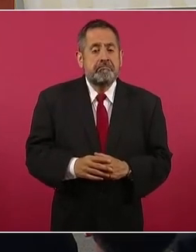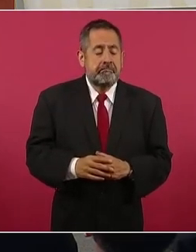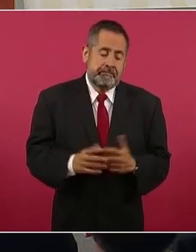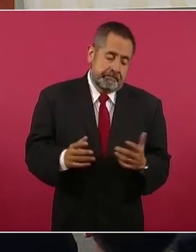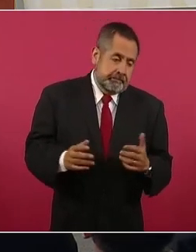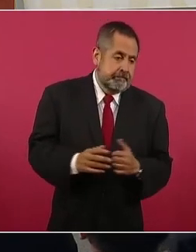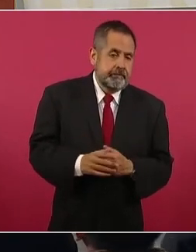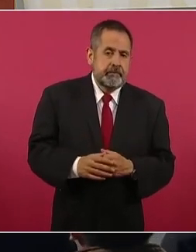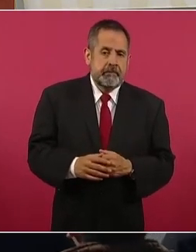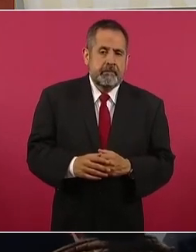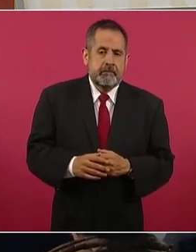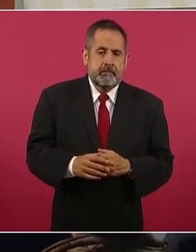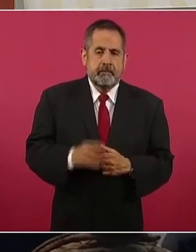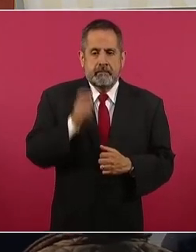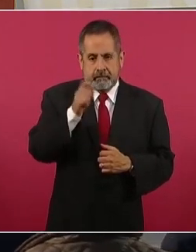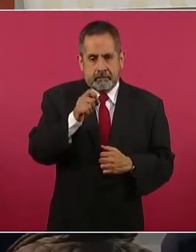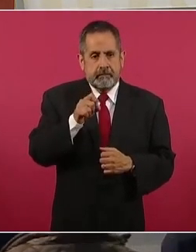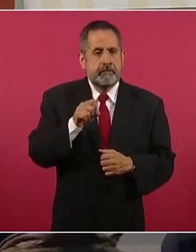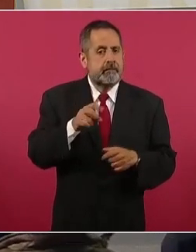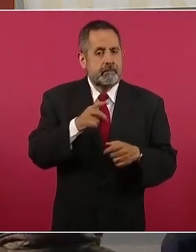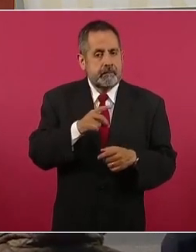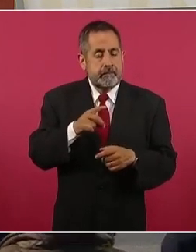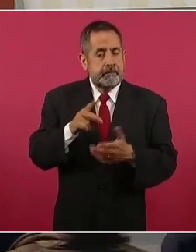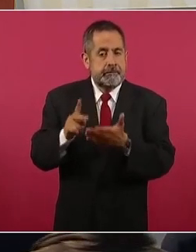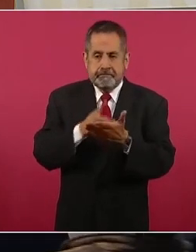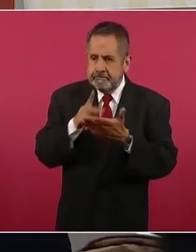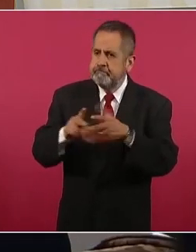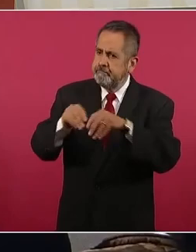Entonces, si hay que repetir…